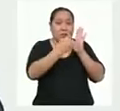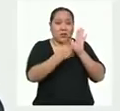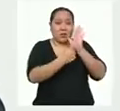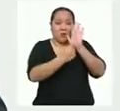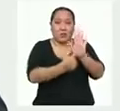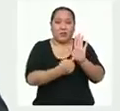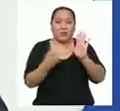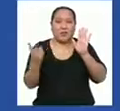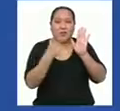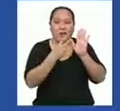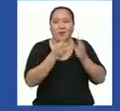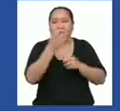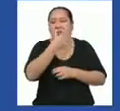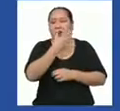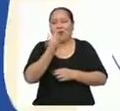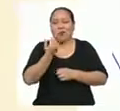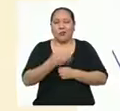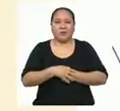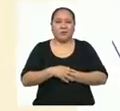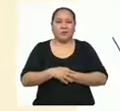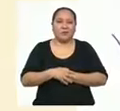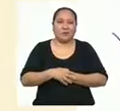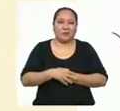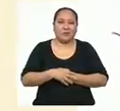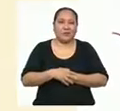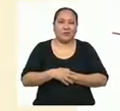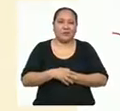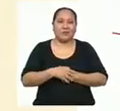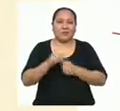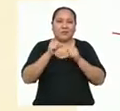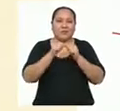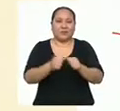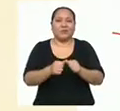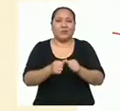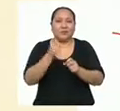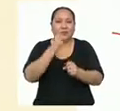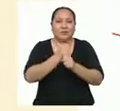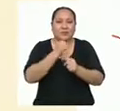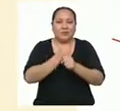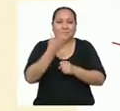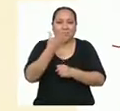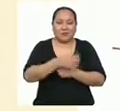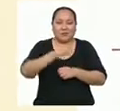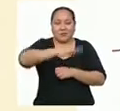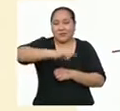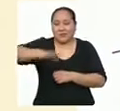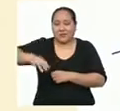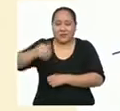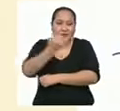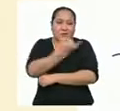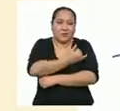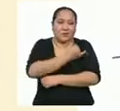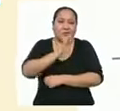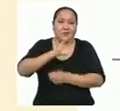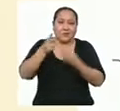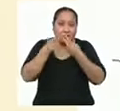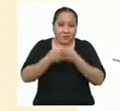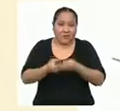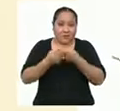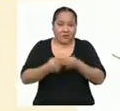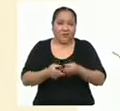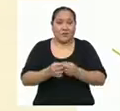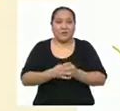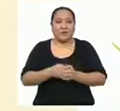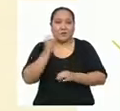mostrar, se observa mejor. Seguimos trabajando con los datos de los niños de inicial y sus pesos.